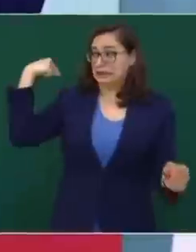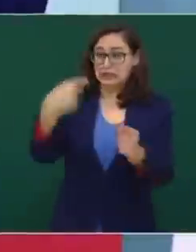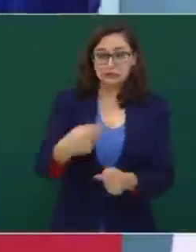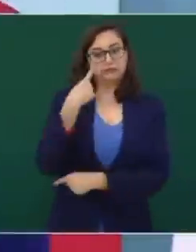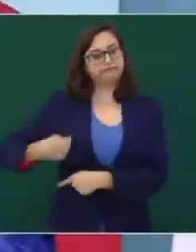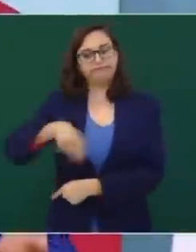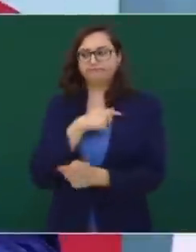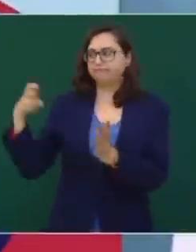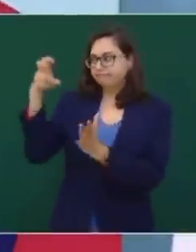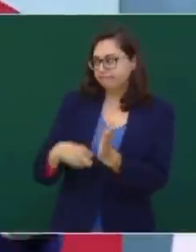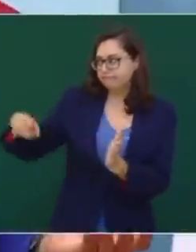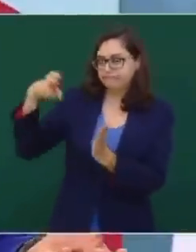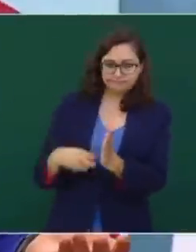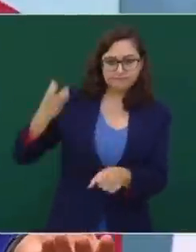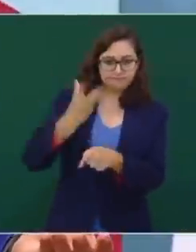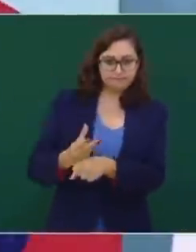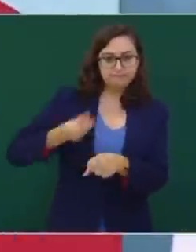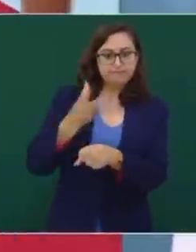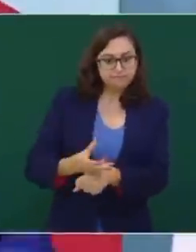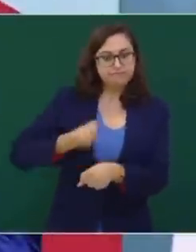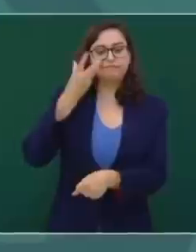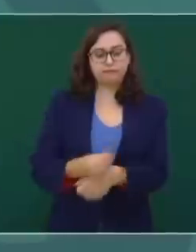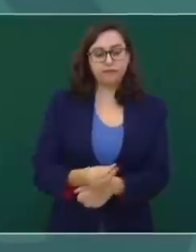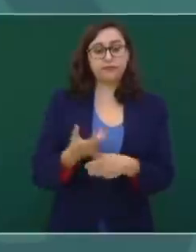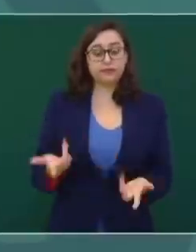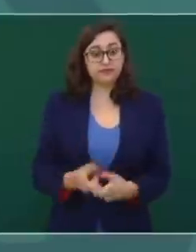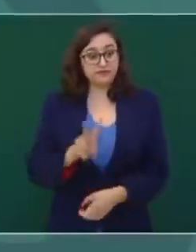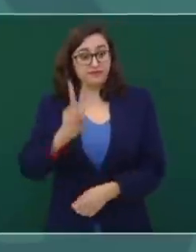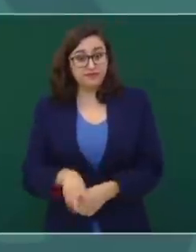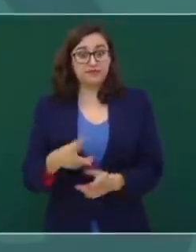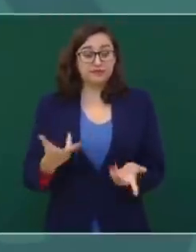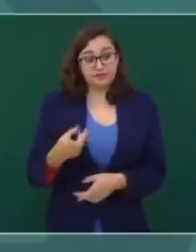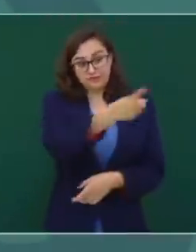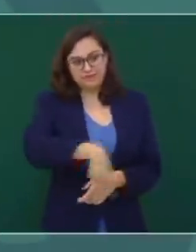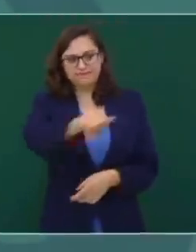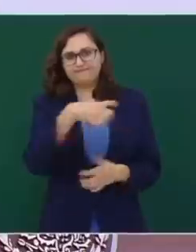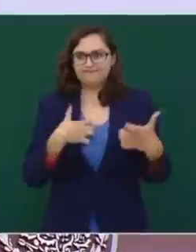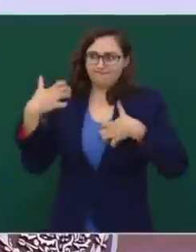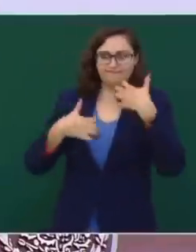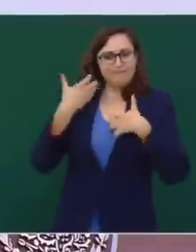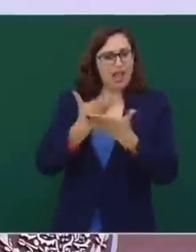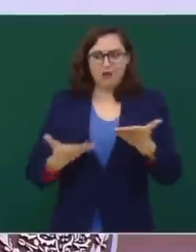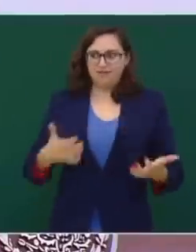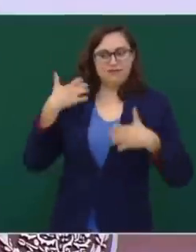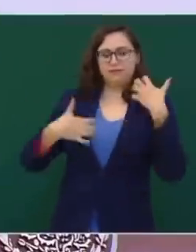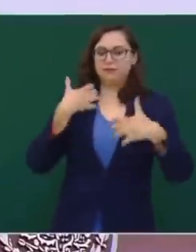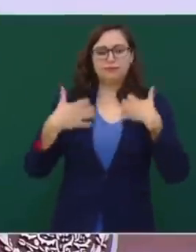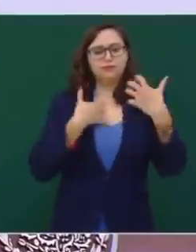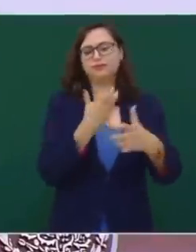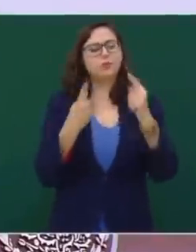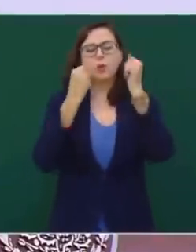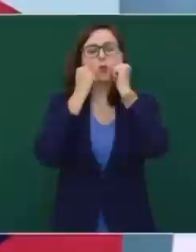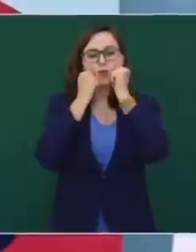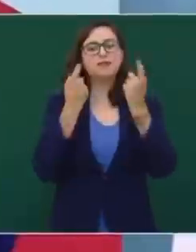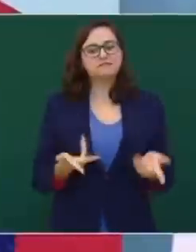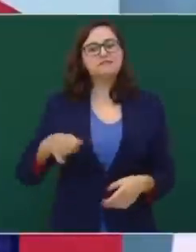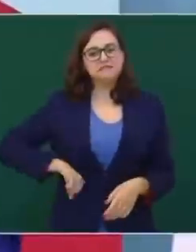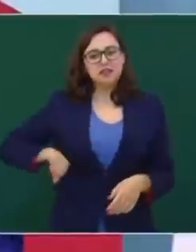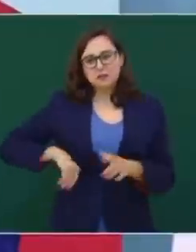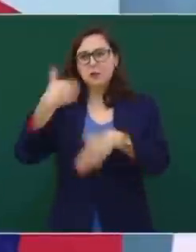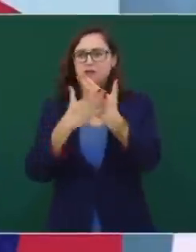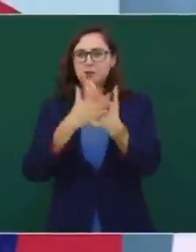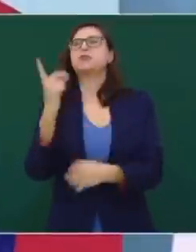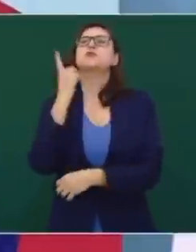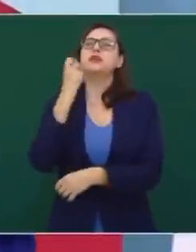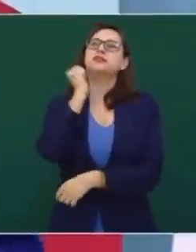desde luego sabemos quiénes, los que se sentían los dueños de México, van a oponerse, pero va a ser muy interesante observar a los legisladores,